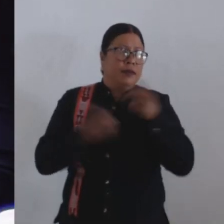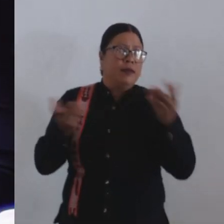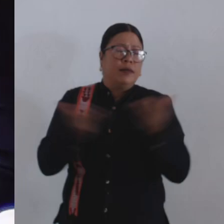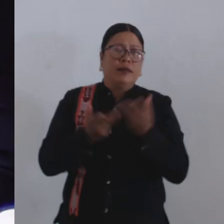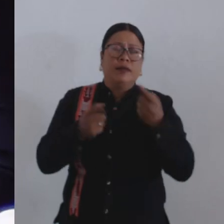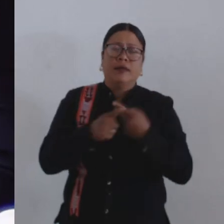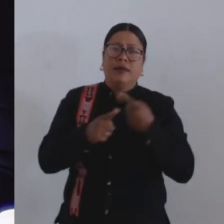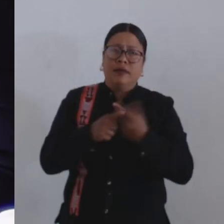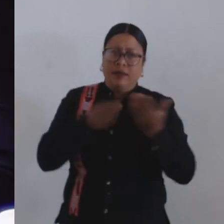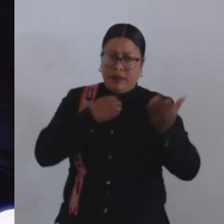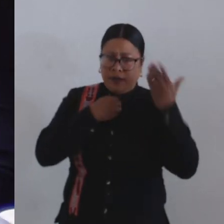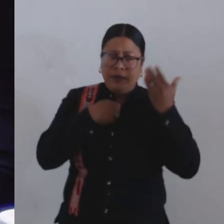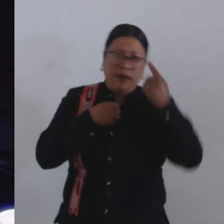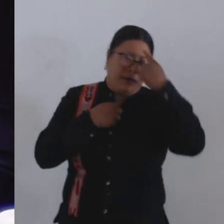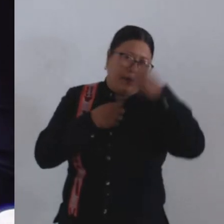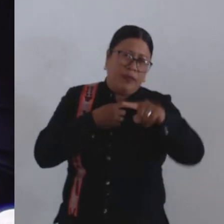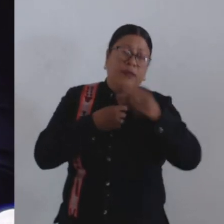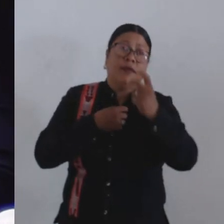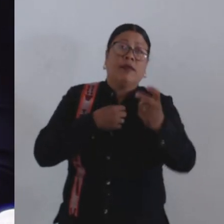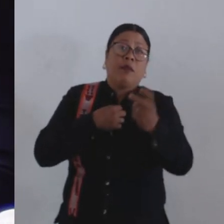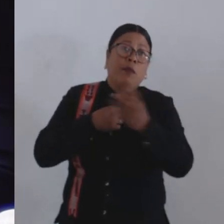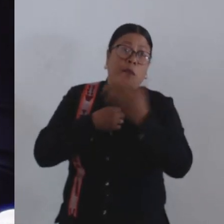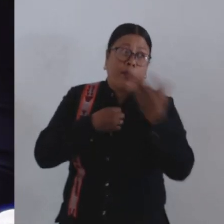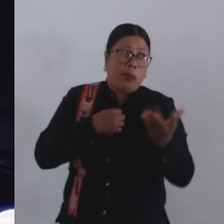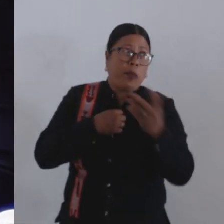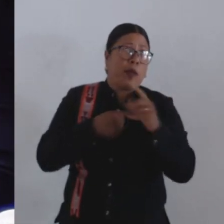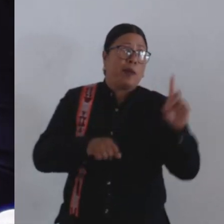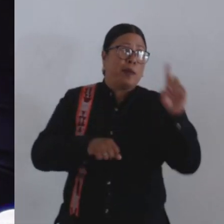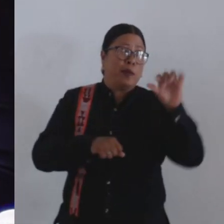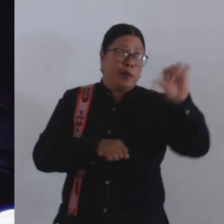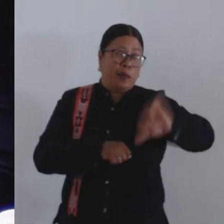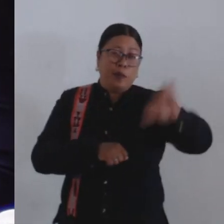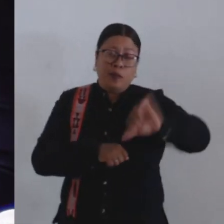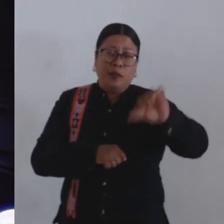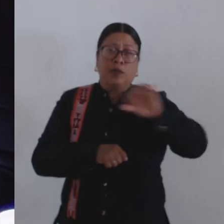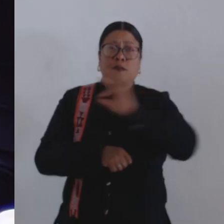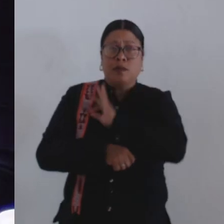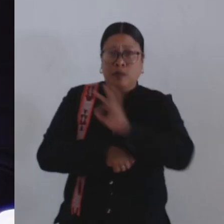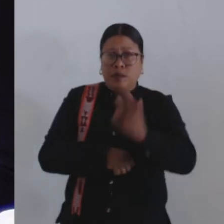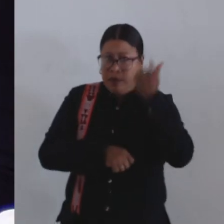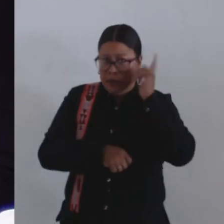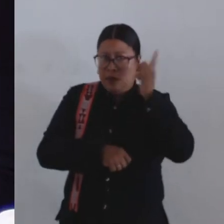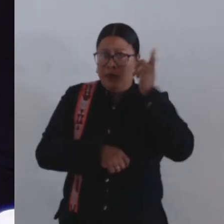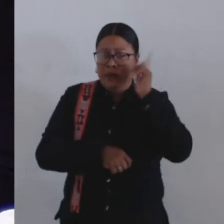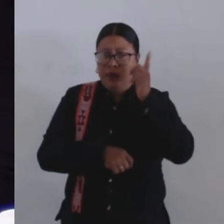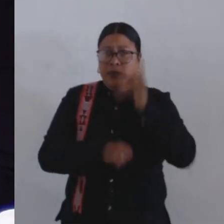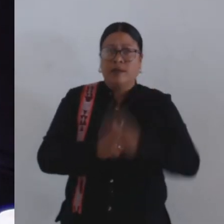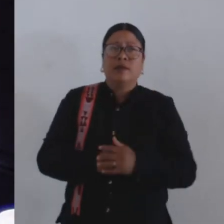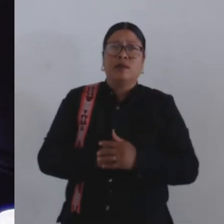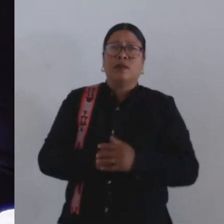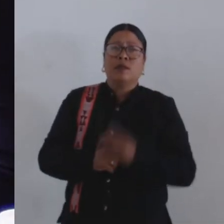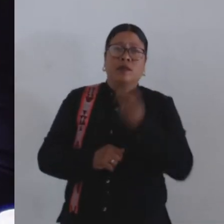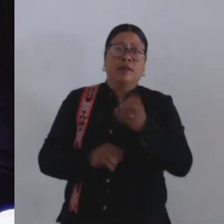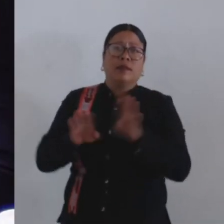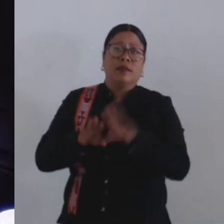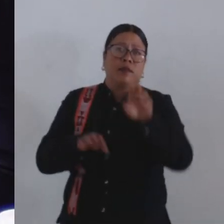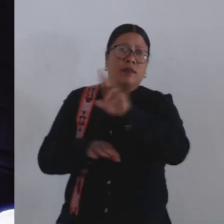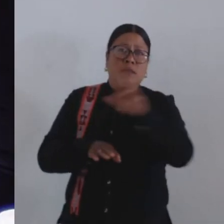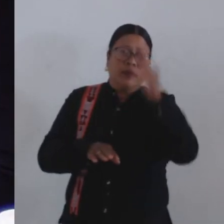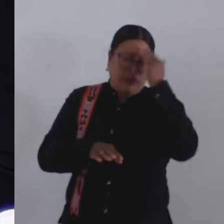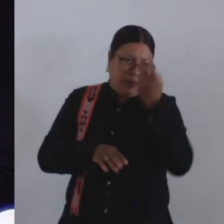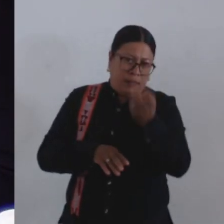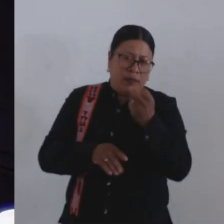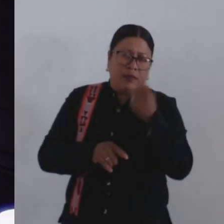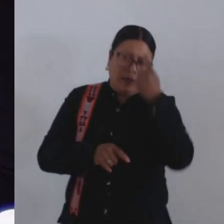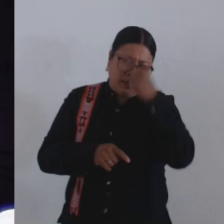normativamente, para efecto de que ya el día de hoy ellos puedan tener no sólo este reconocimiento, que es lo que